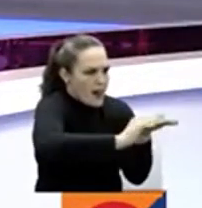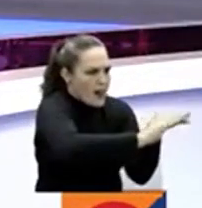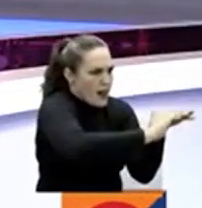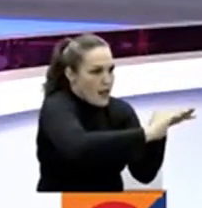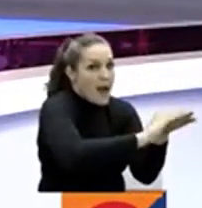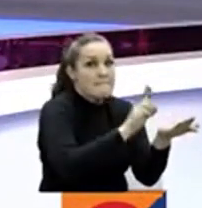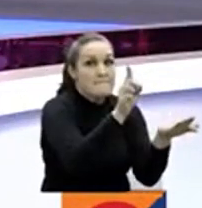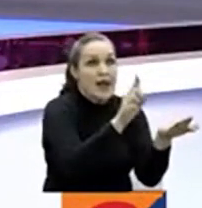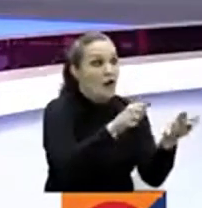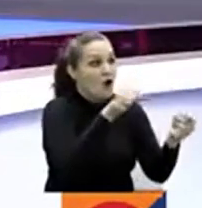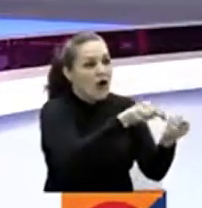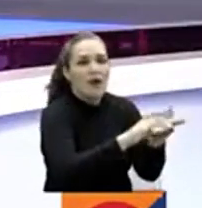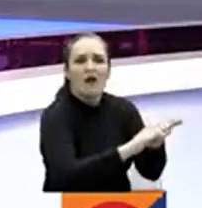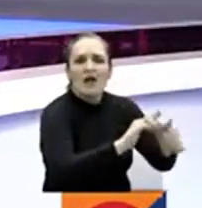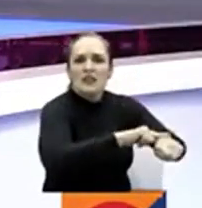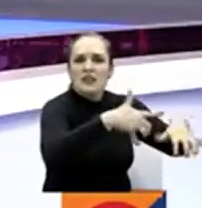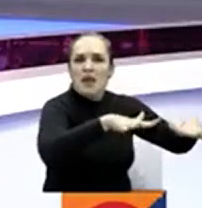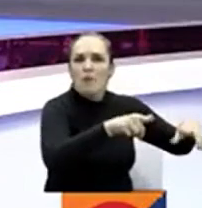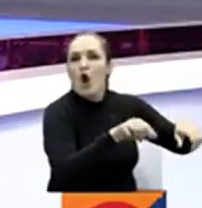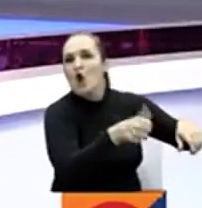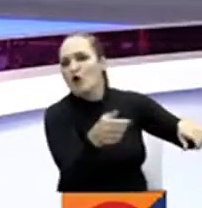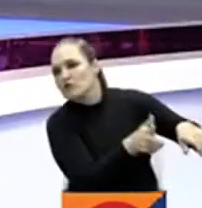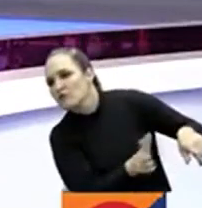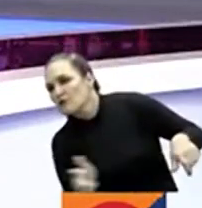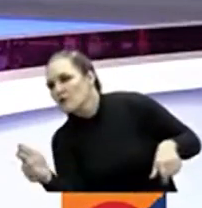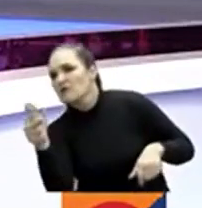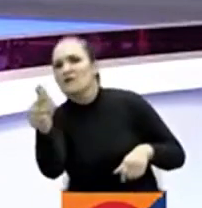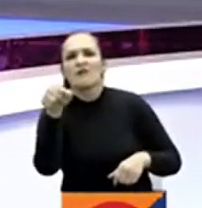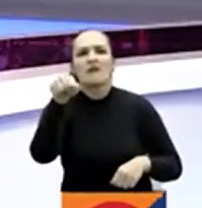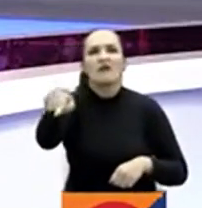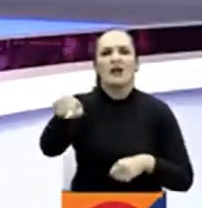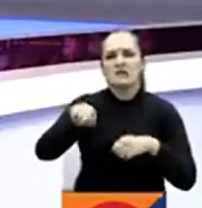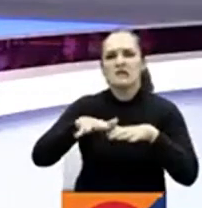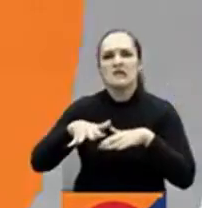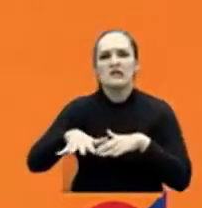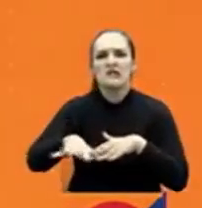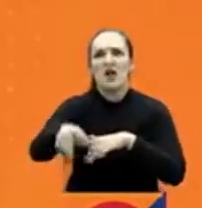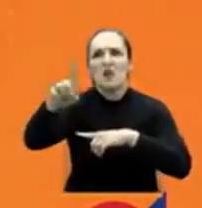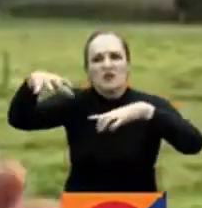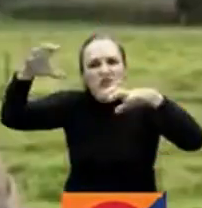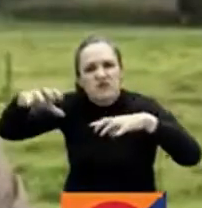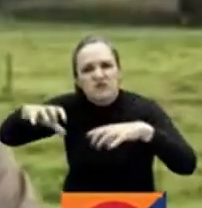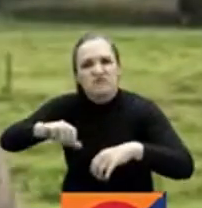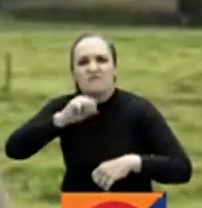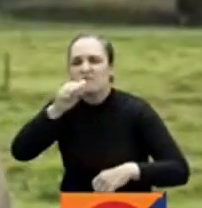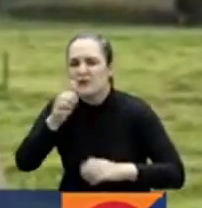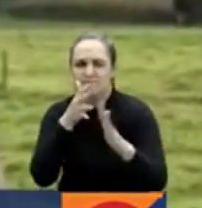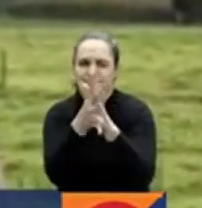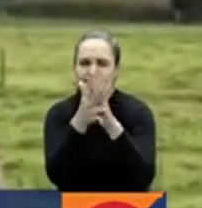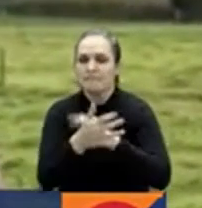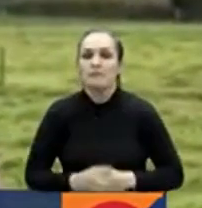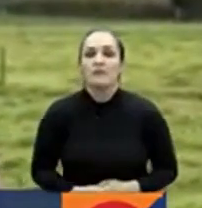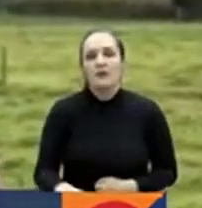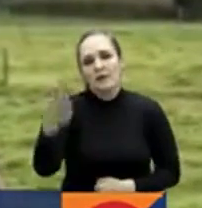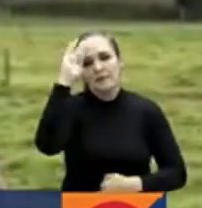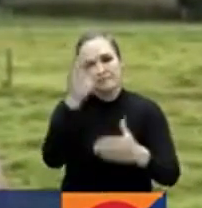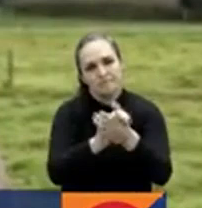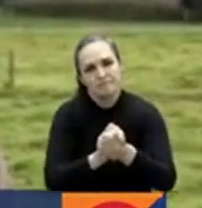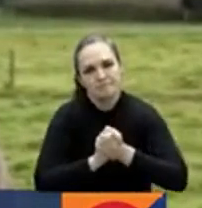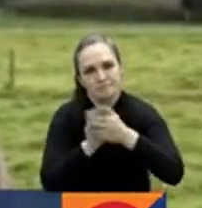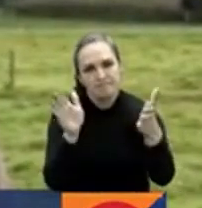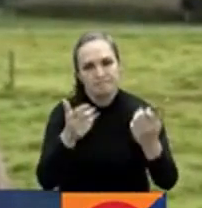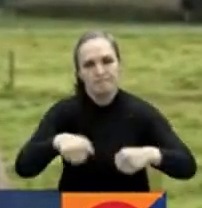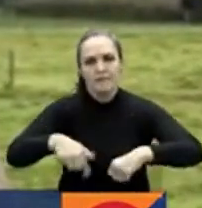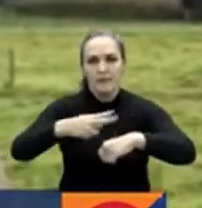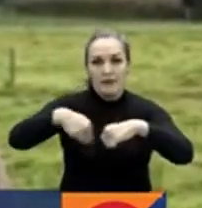entornan más complejas. Más detalles con John Vivas, periodista de la Radio Nacional. Un cordial saludo desde el departamento de Nariño. Les